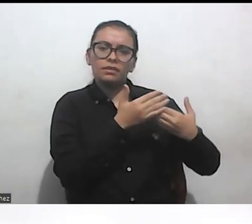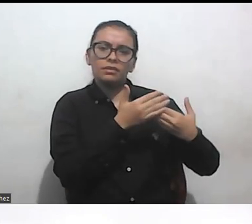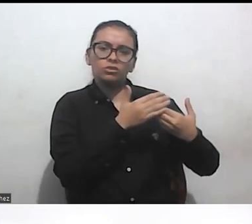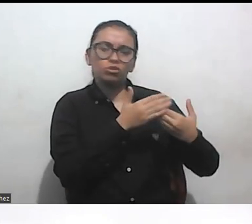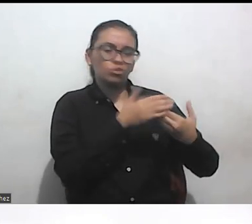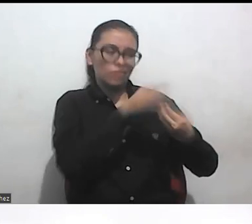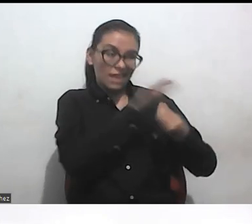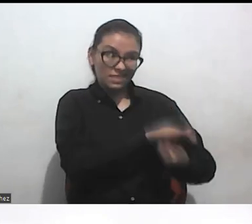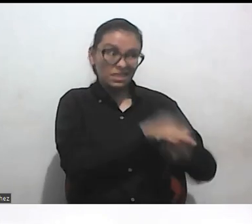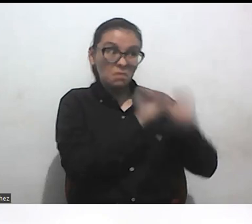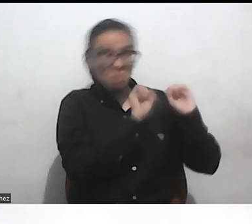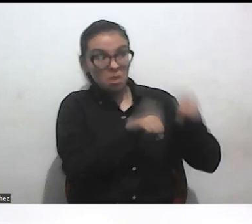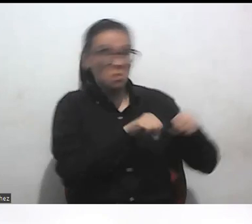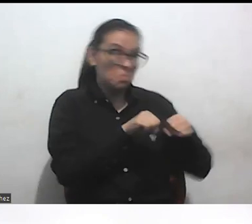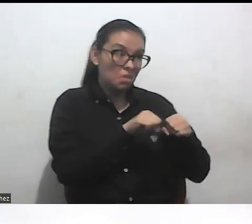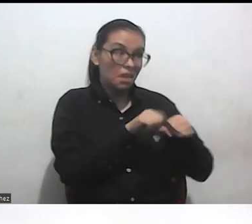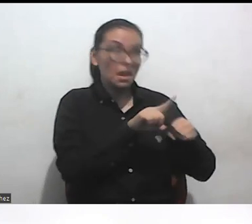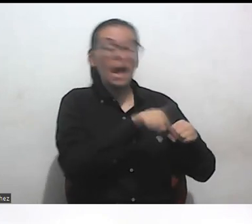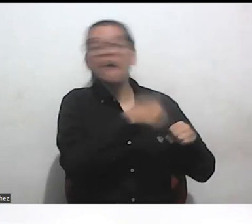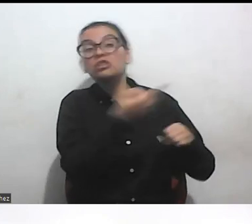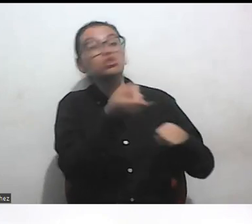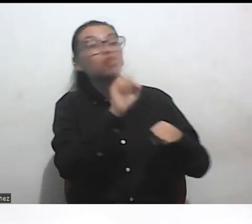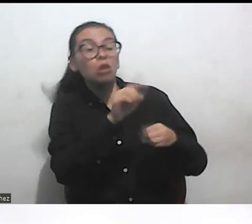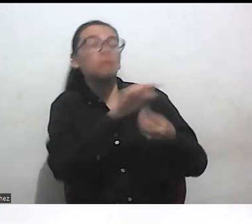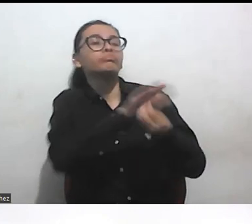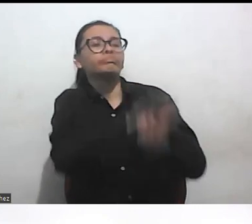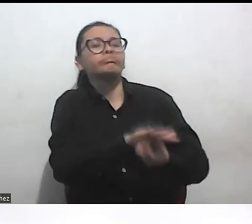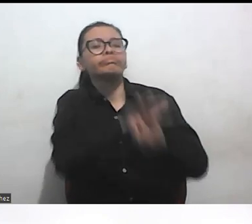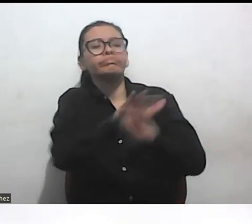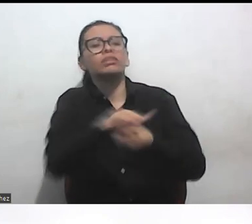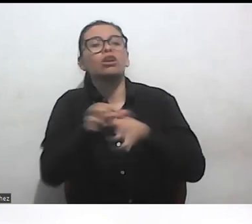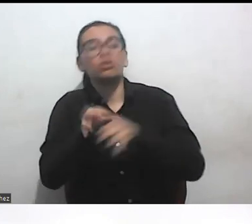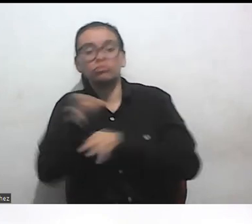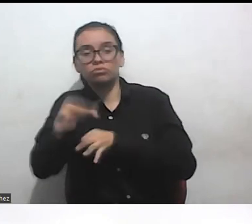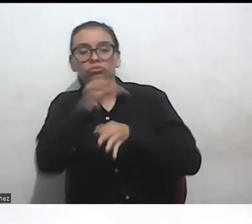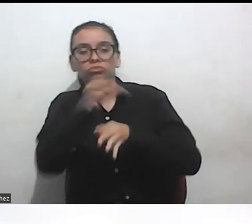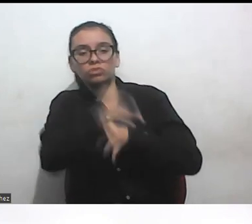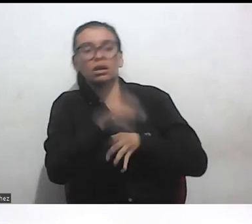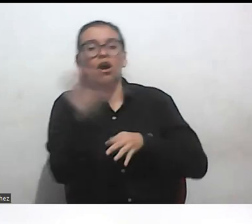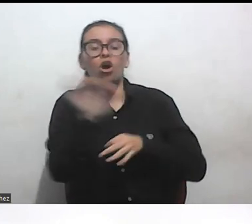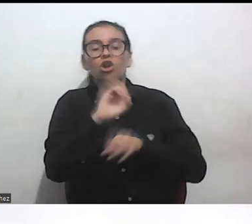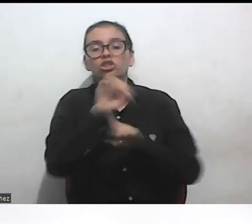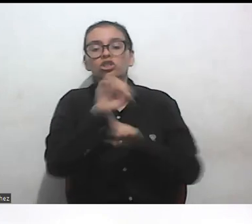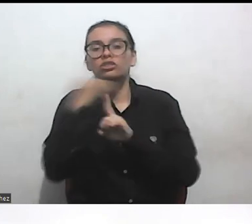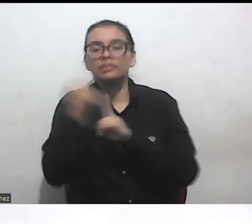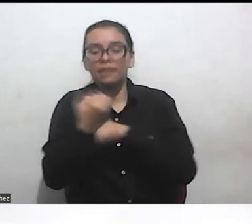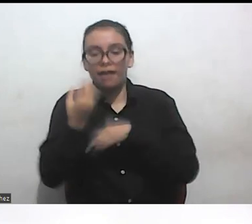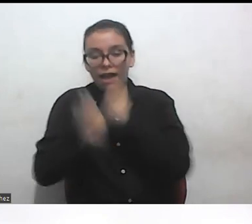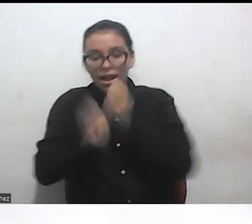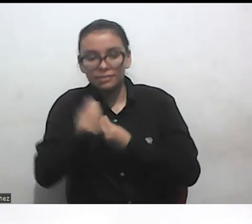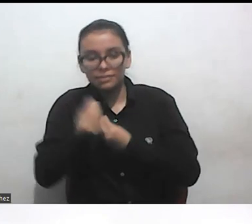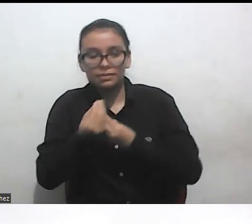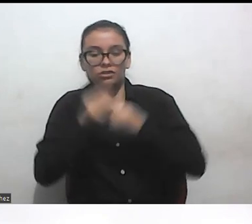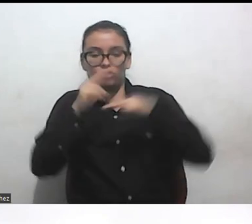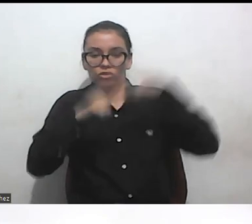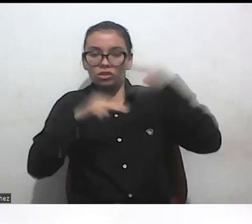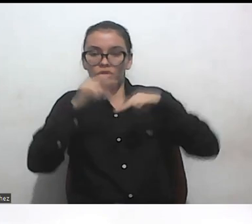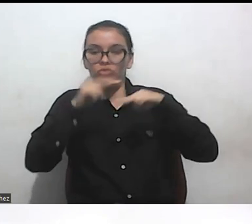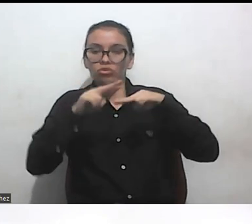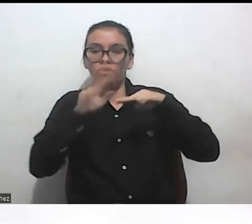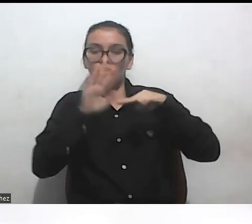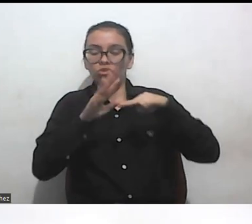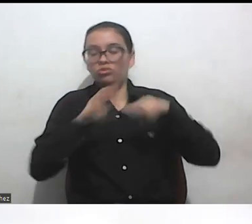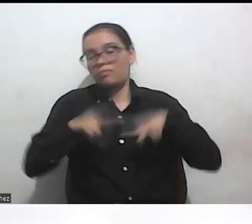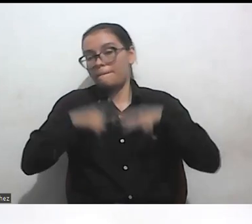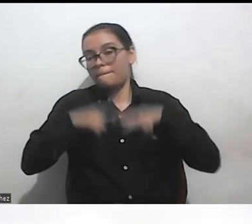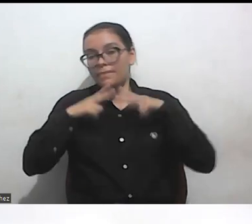que los estados imponen o que las sociedades estructuran en su curso de vida y por eso